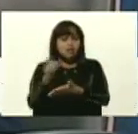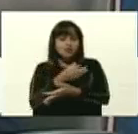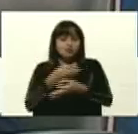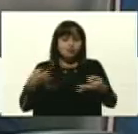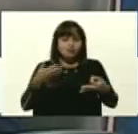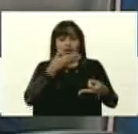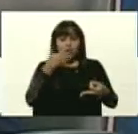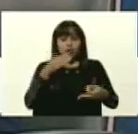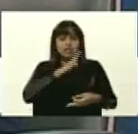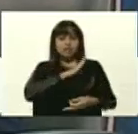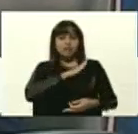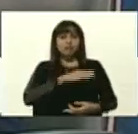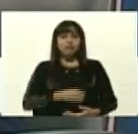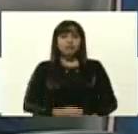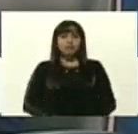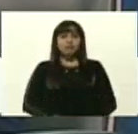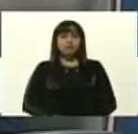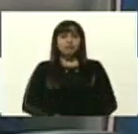tenemos.